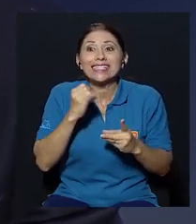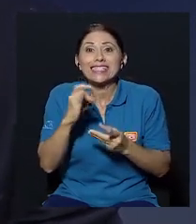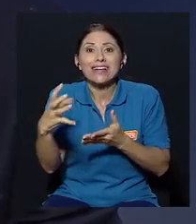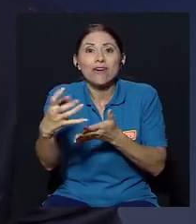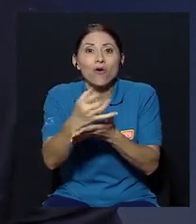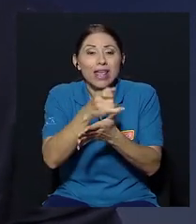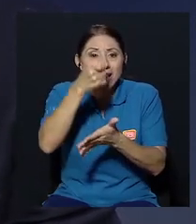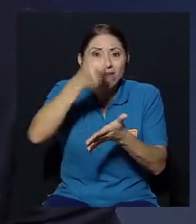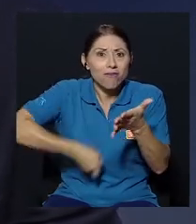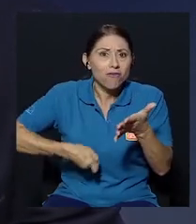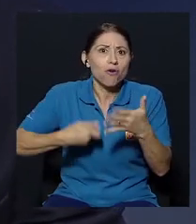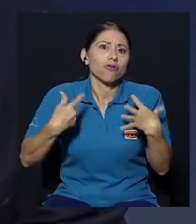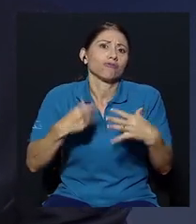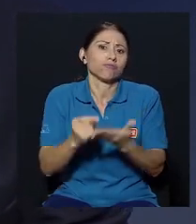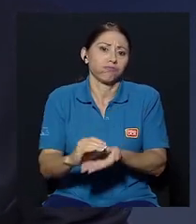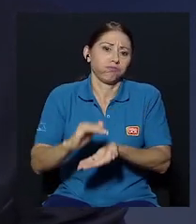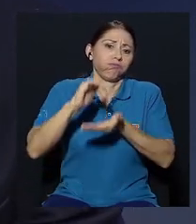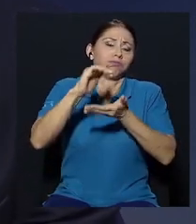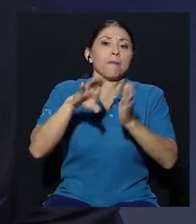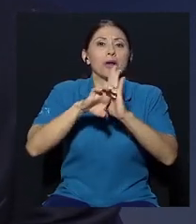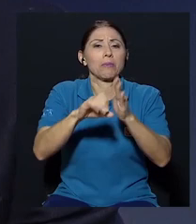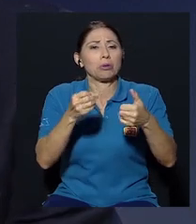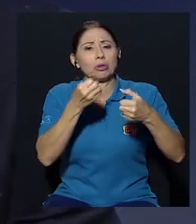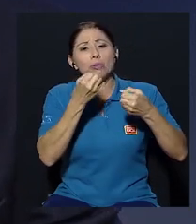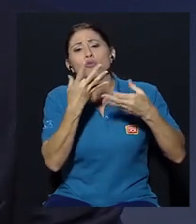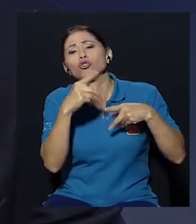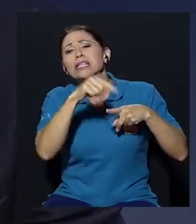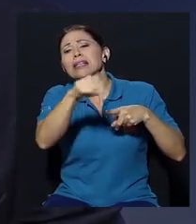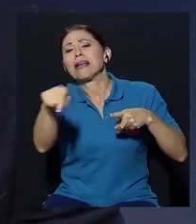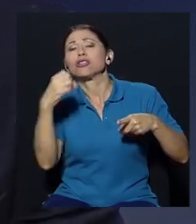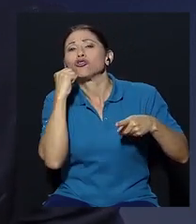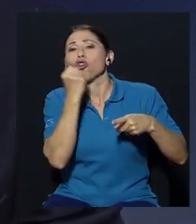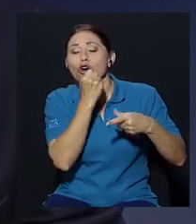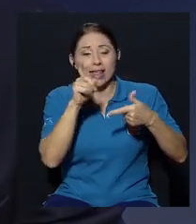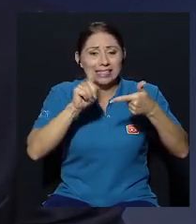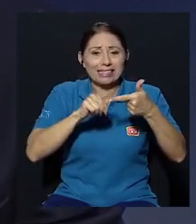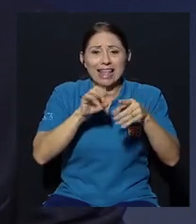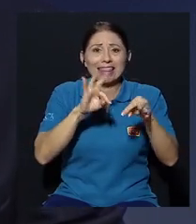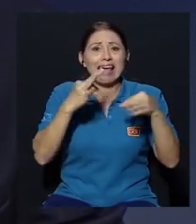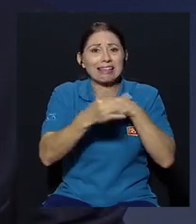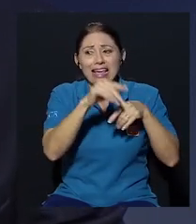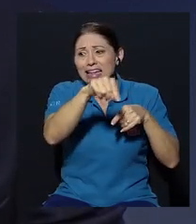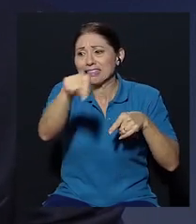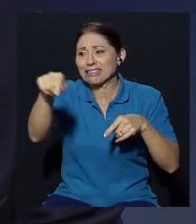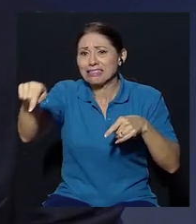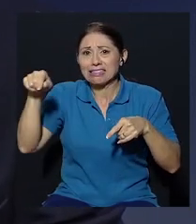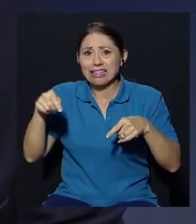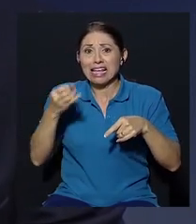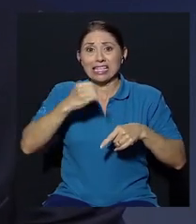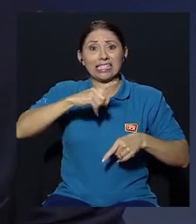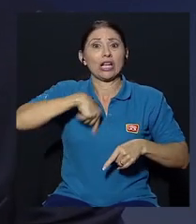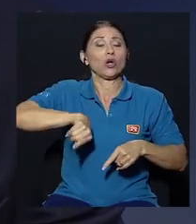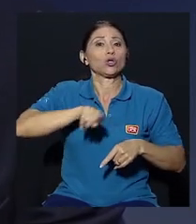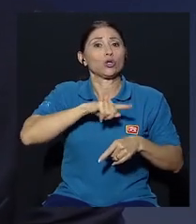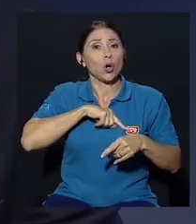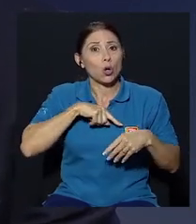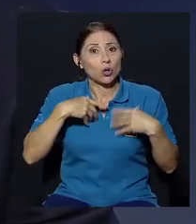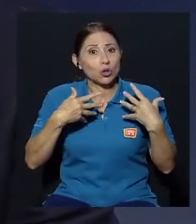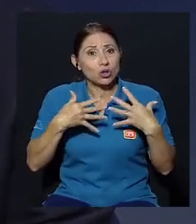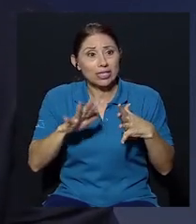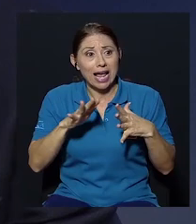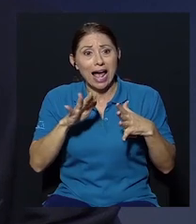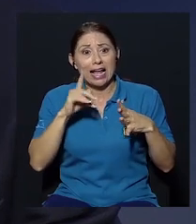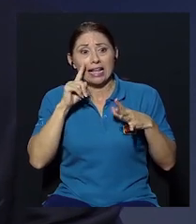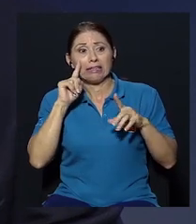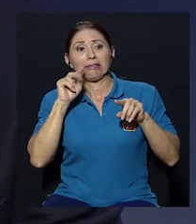sodas tallercitos personas que prestan servicios que si nosotros los apretamos quiebran todos ya es difícil